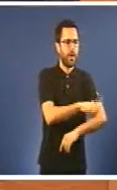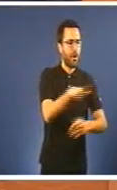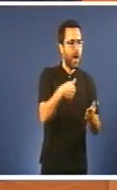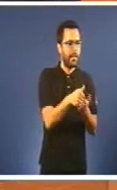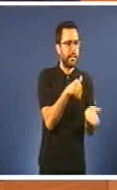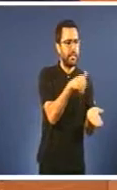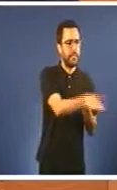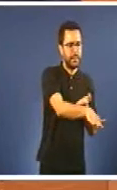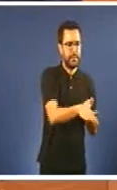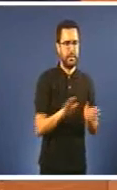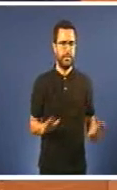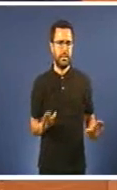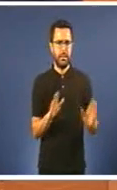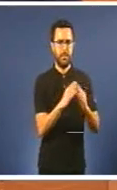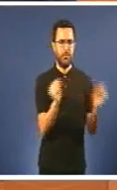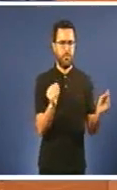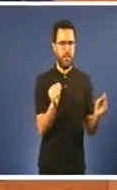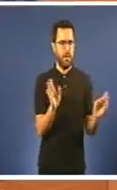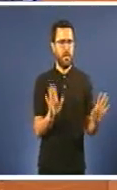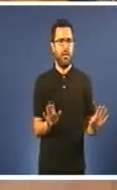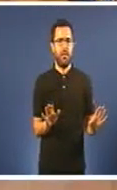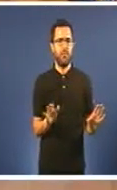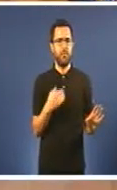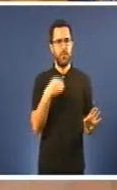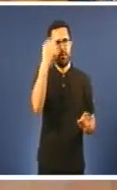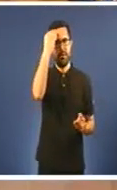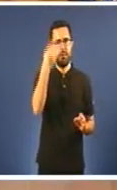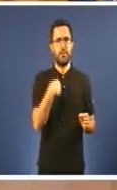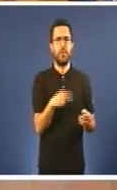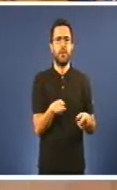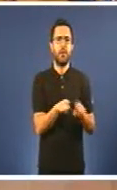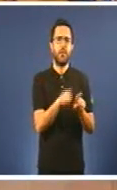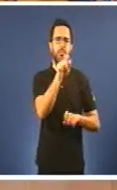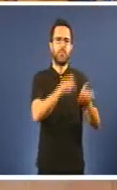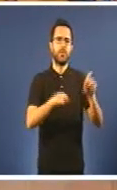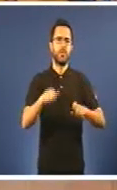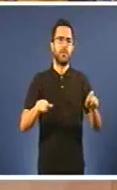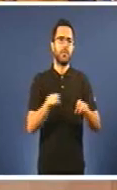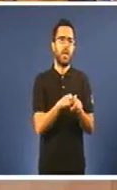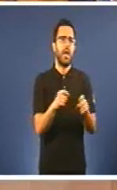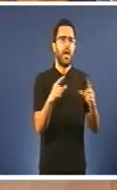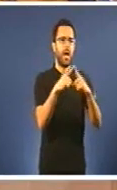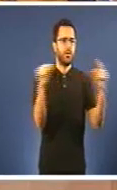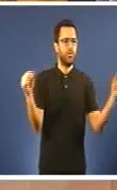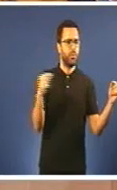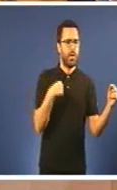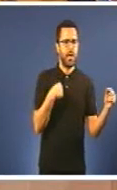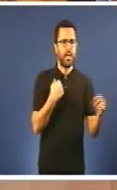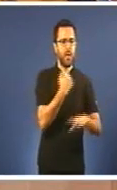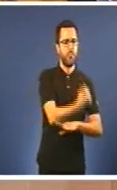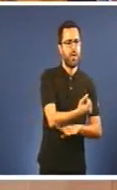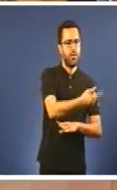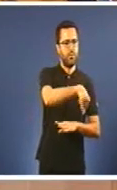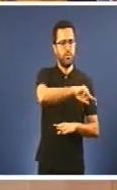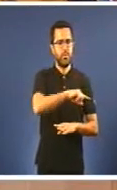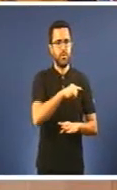Pero, señora Diez É que acaso os pacientes en Asturias O presidente de Asturias, apoyado por vostedes